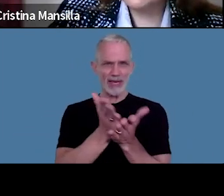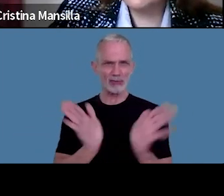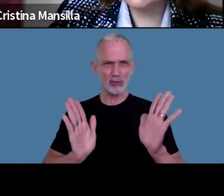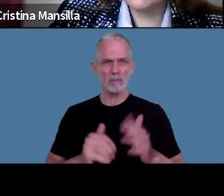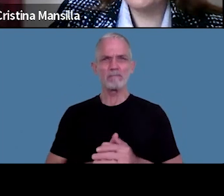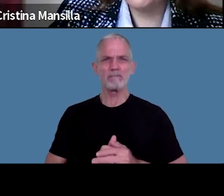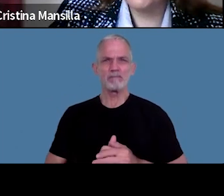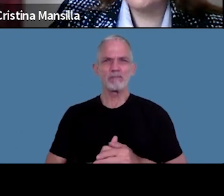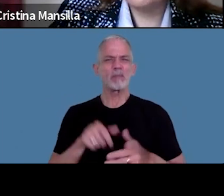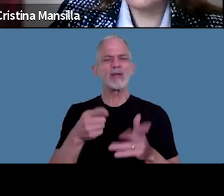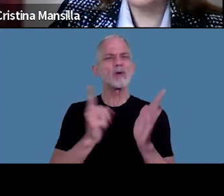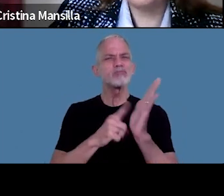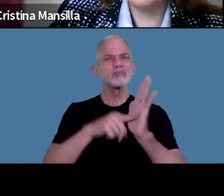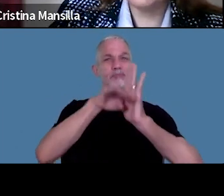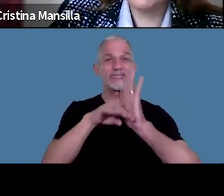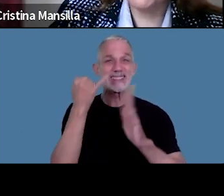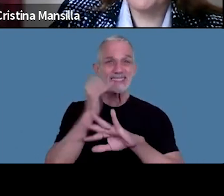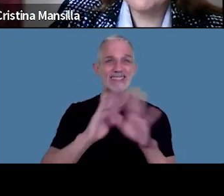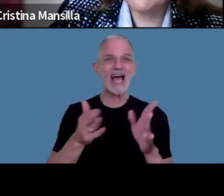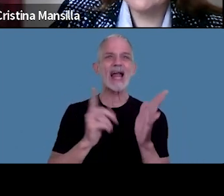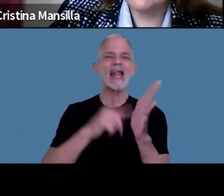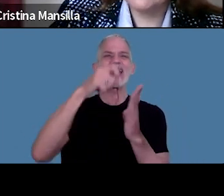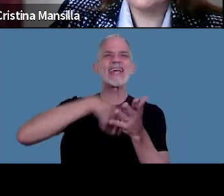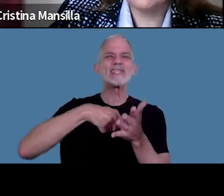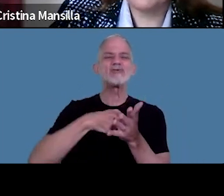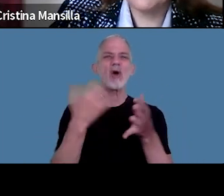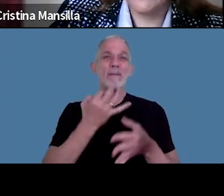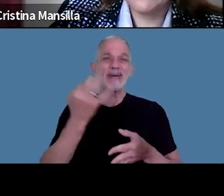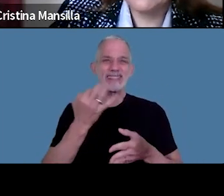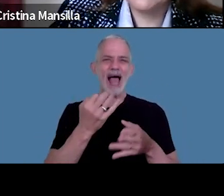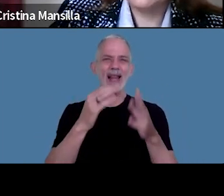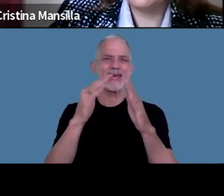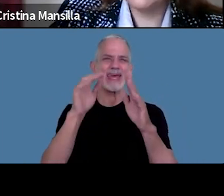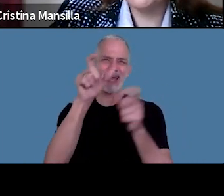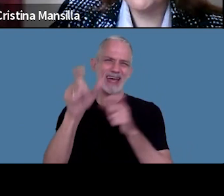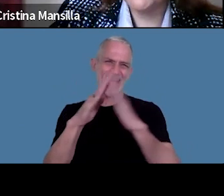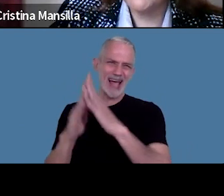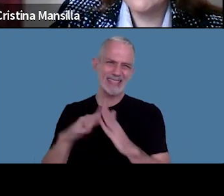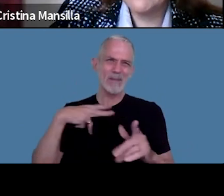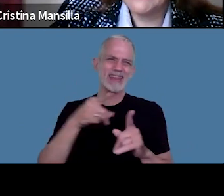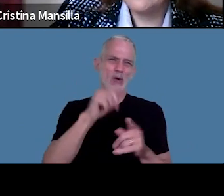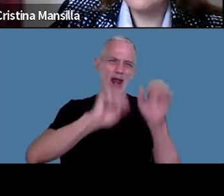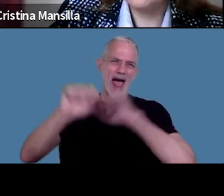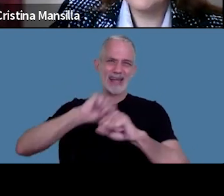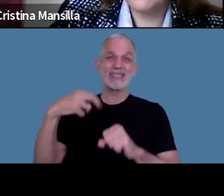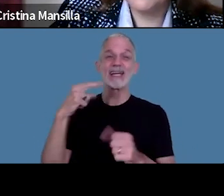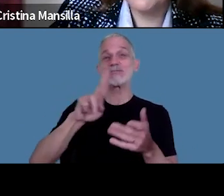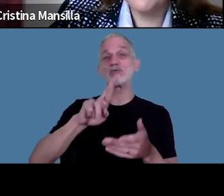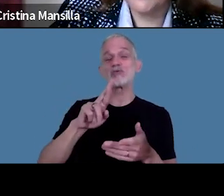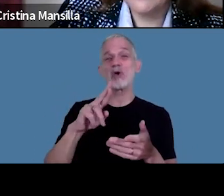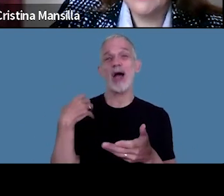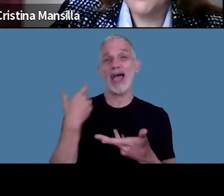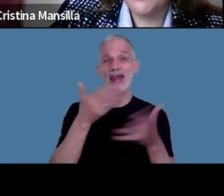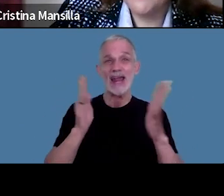se reglamentó a través del registro especial de casas particulares en la resolución general 3